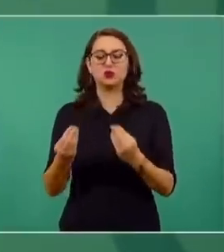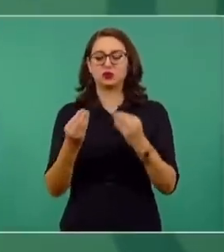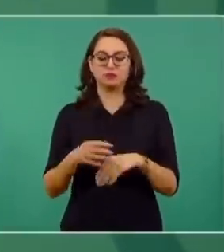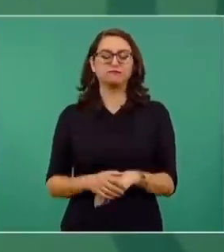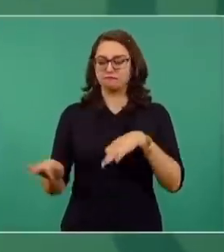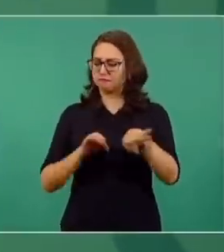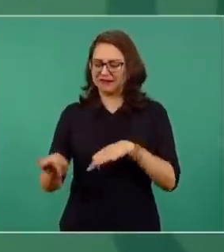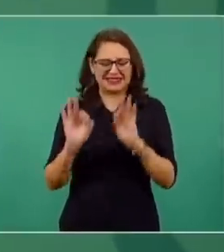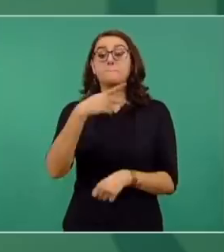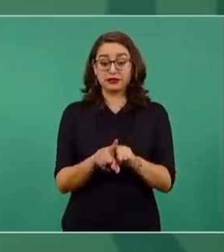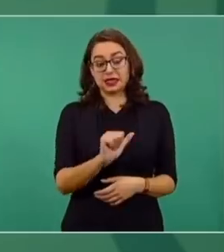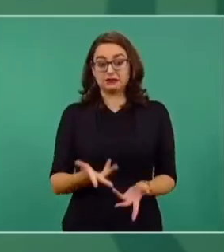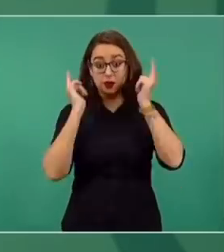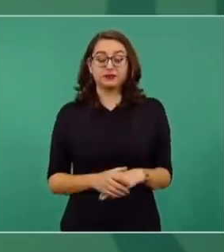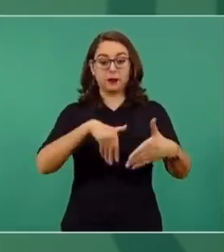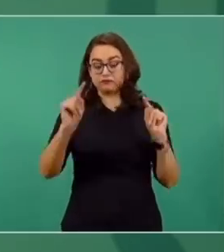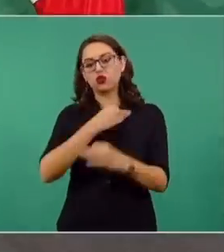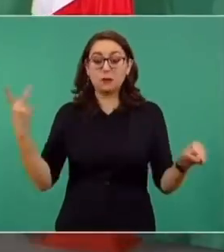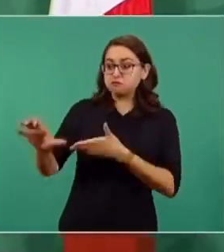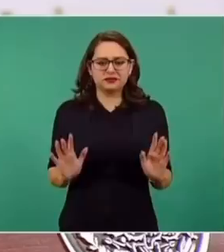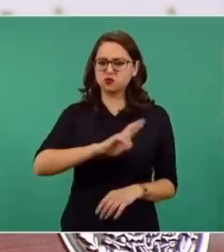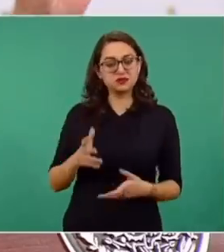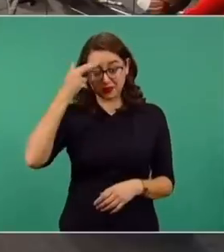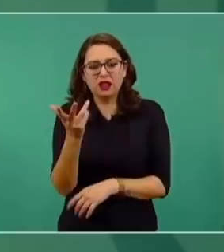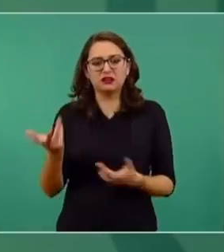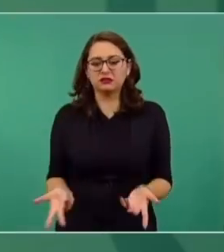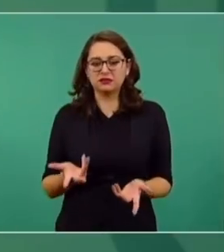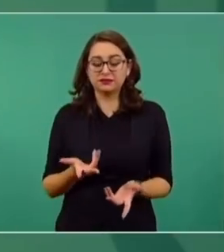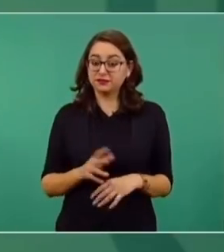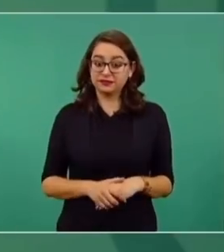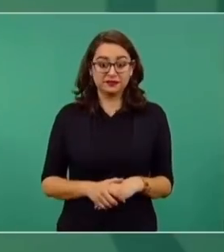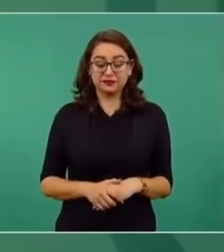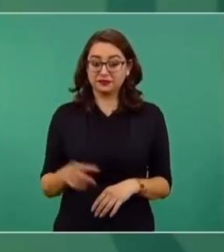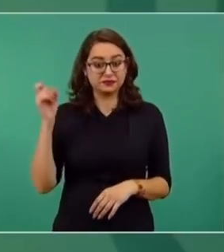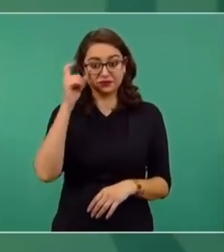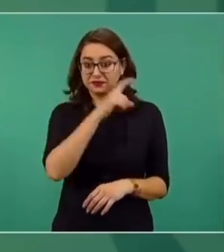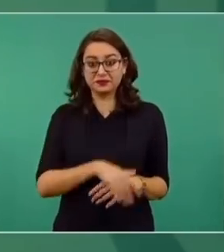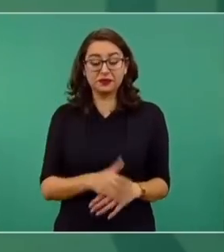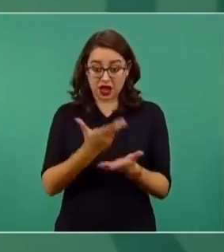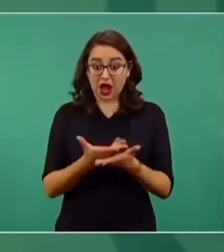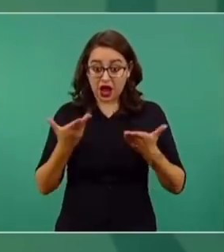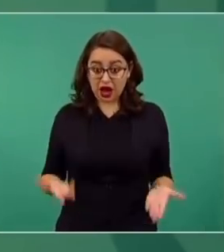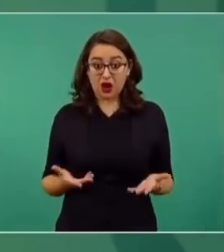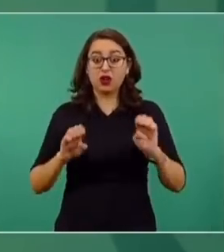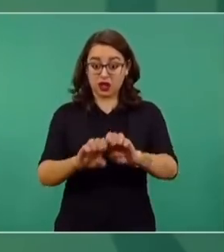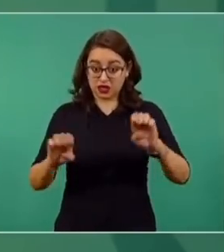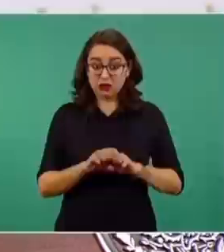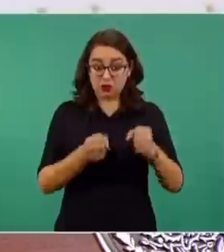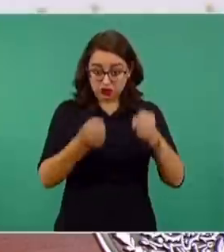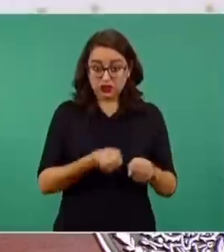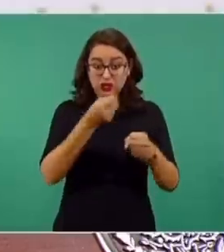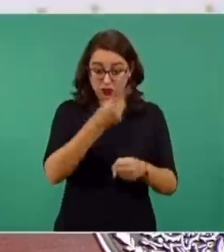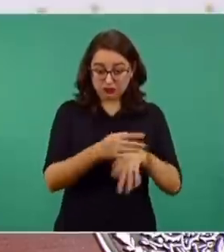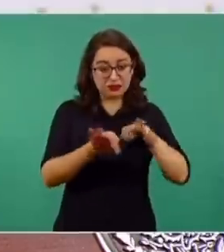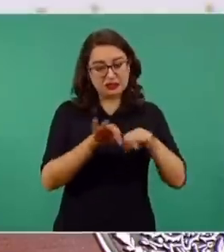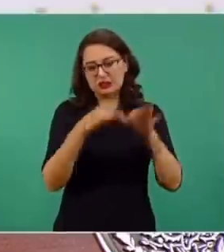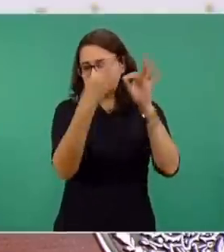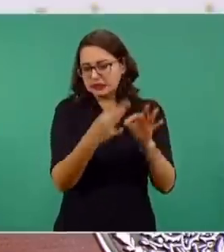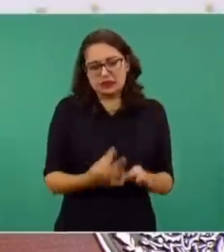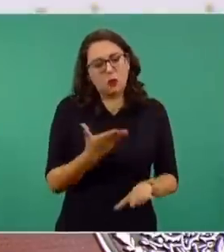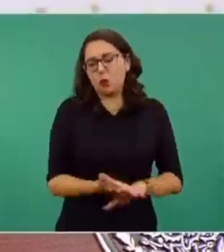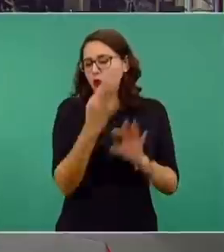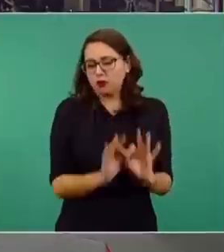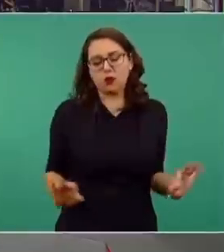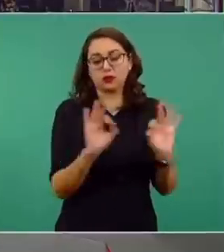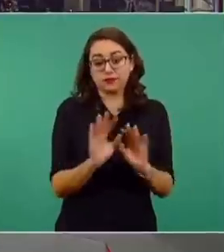fundamental. Veinte minutos después. Entonces, sí, es muy importante lo que ha hecho el gabinete de seguridad y el de salud. Lo